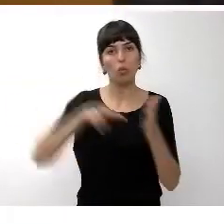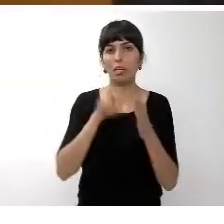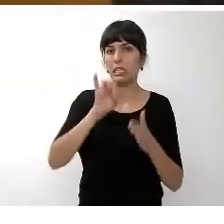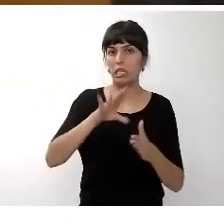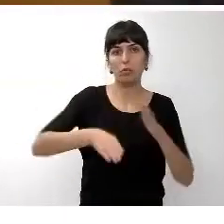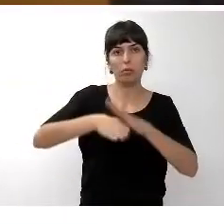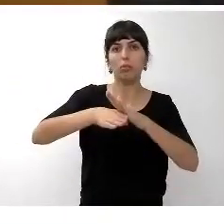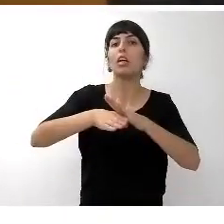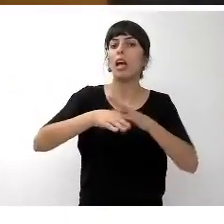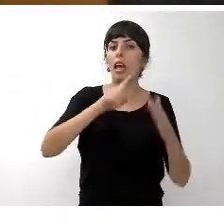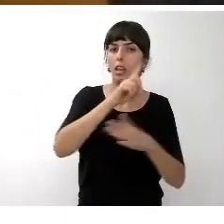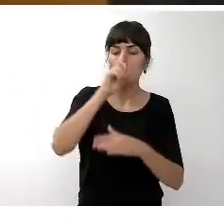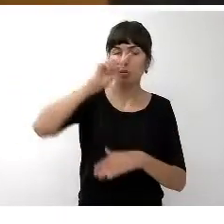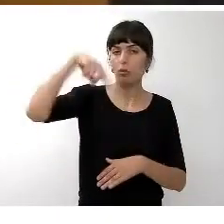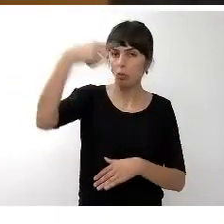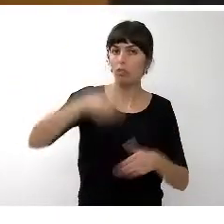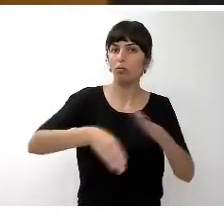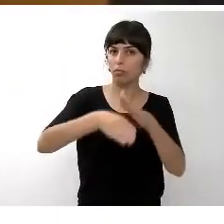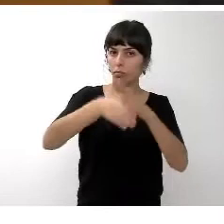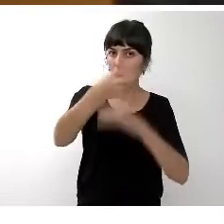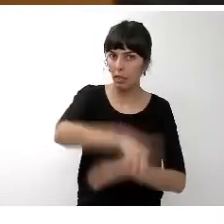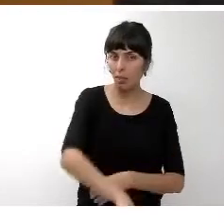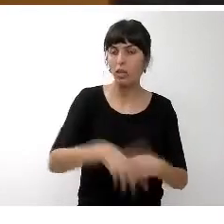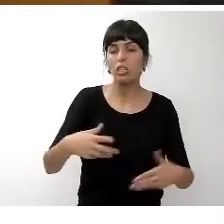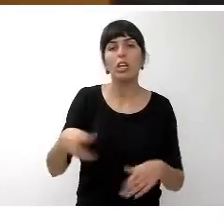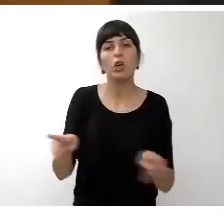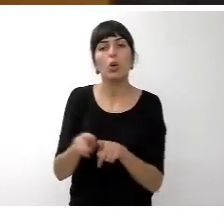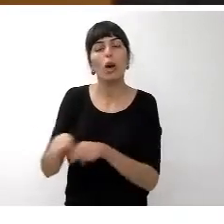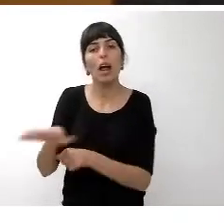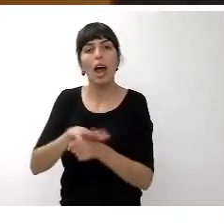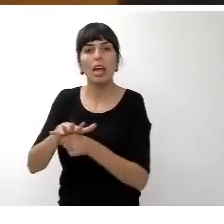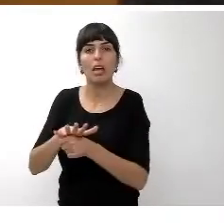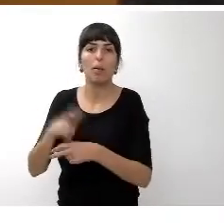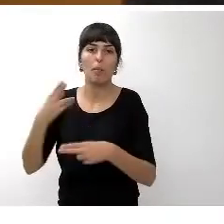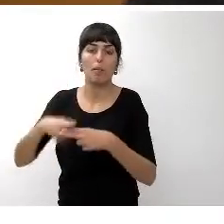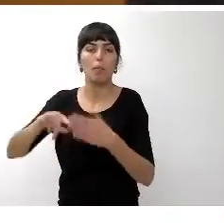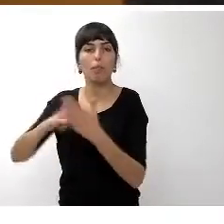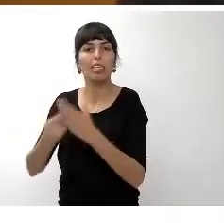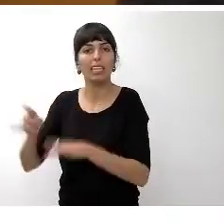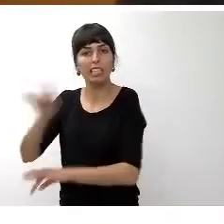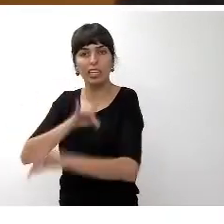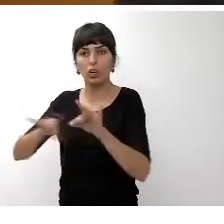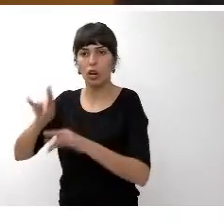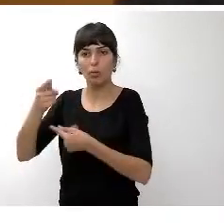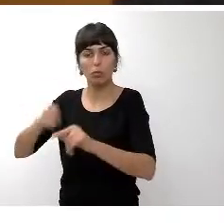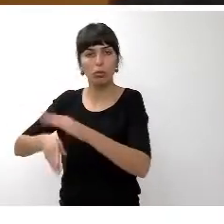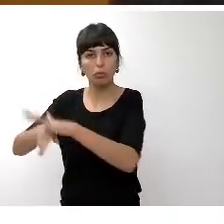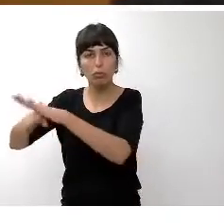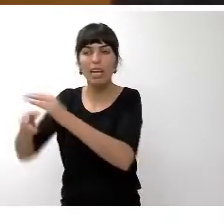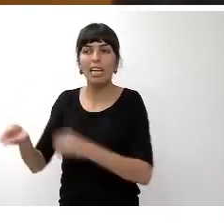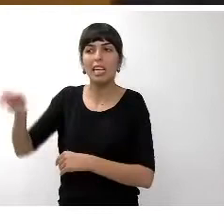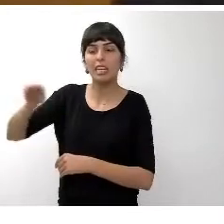mantiene en el 16 igualmente el área de política territorial mantiene su marco presupuestario con incrementos en dotaciones extraordinarias